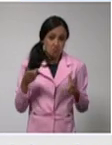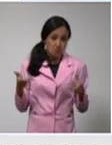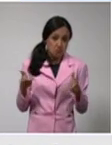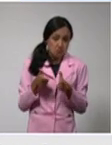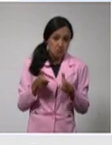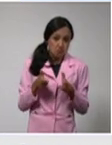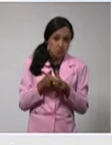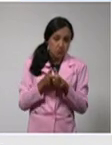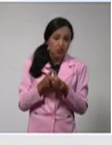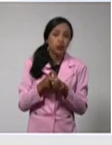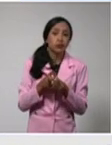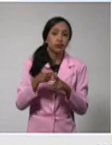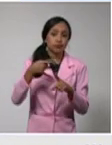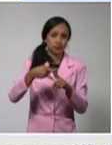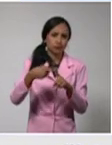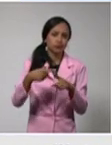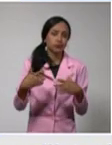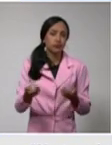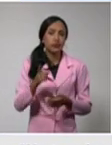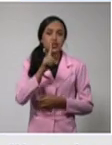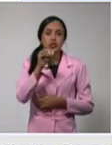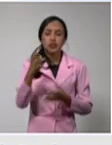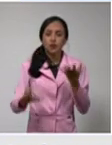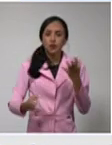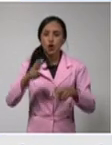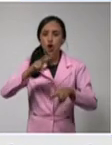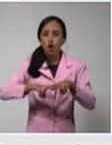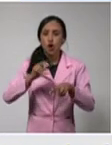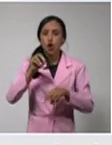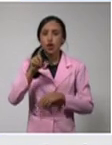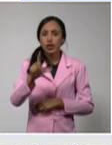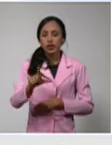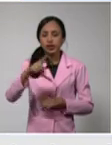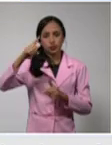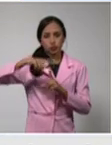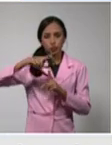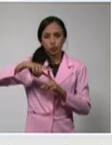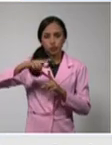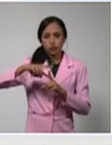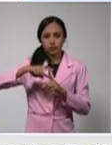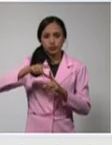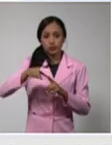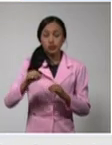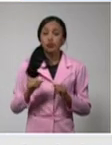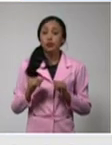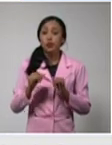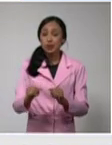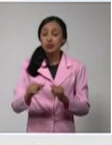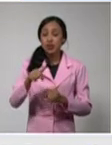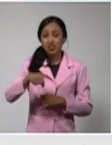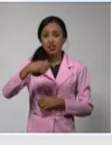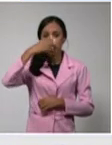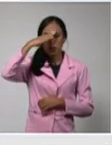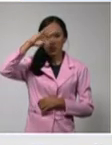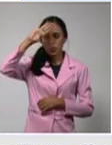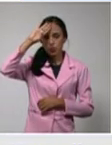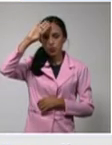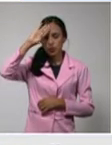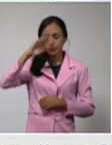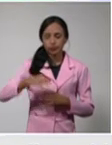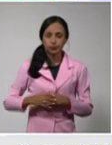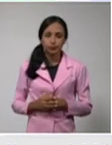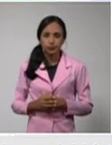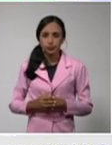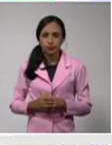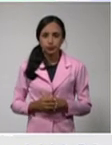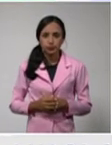en Cienfuegos, Holguín y Las Tunas. Estas son las tasas en Cuba. Ustedes dirán, bueno, porque